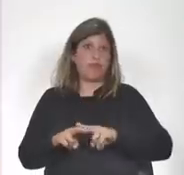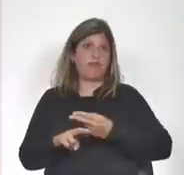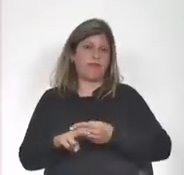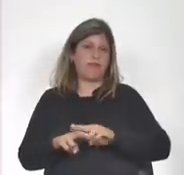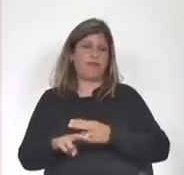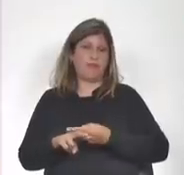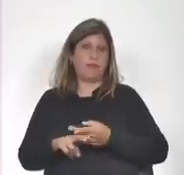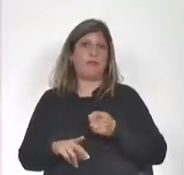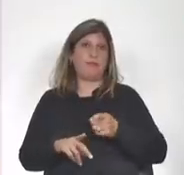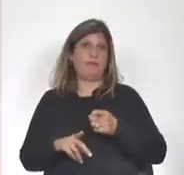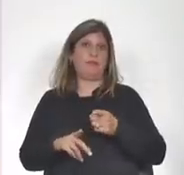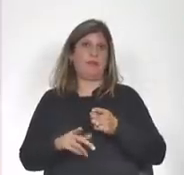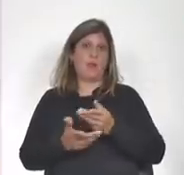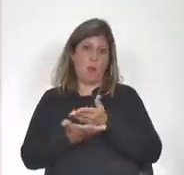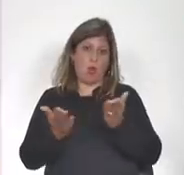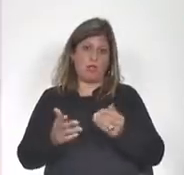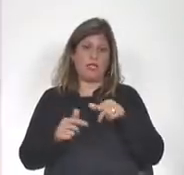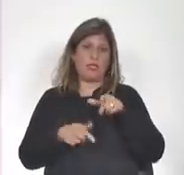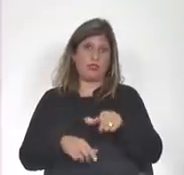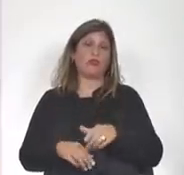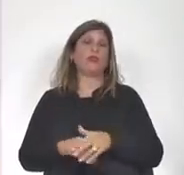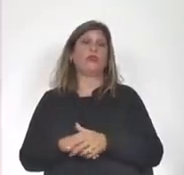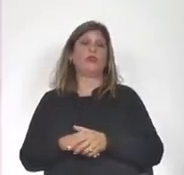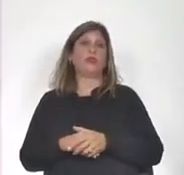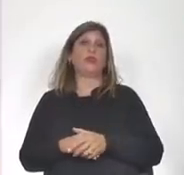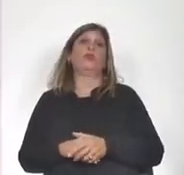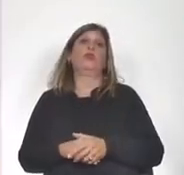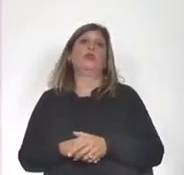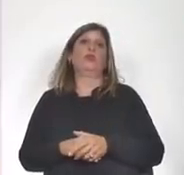señalando enfatizando en que